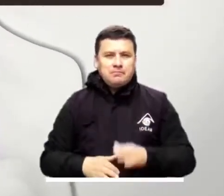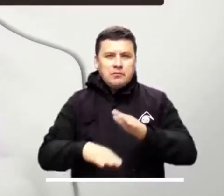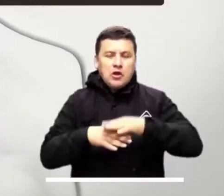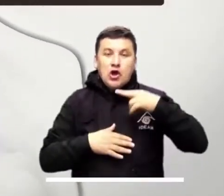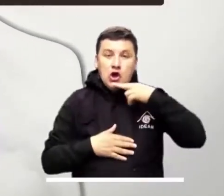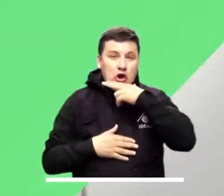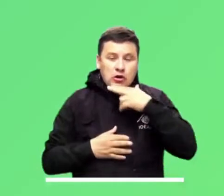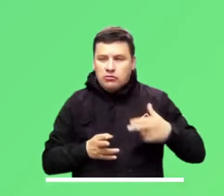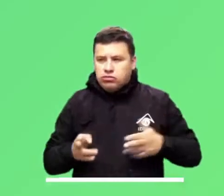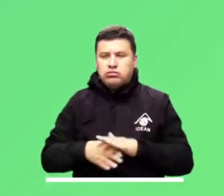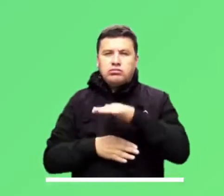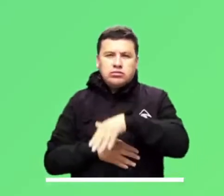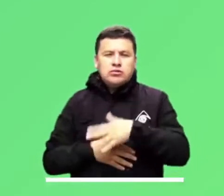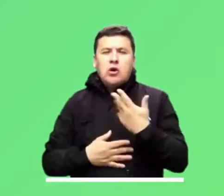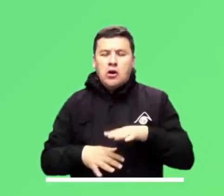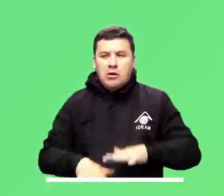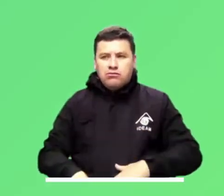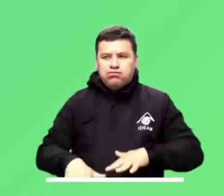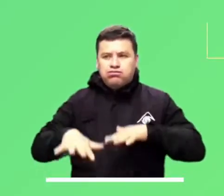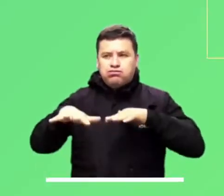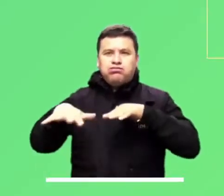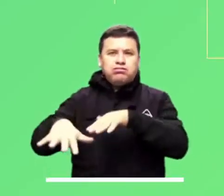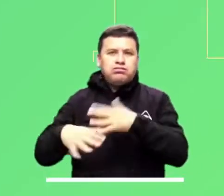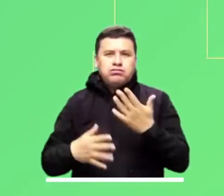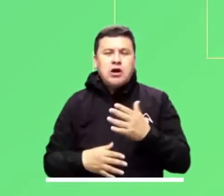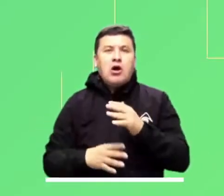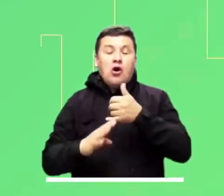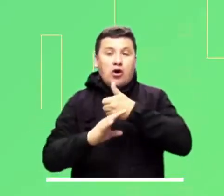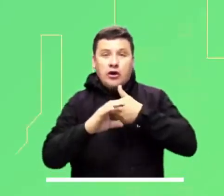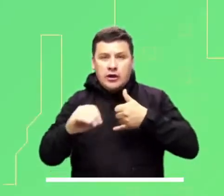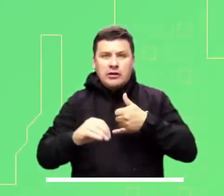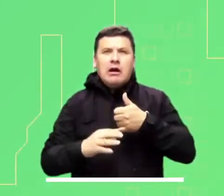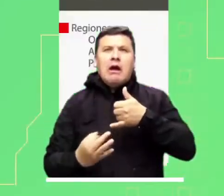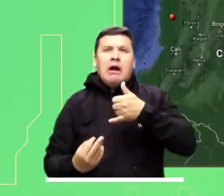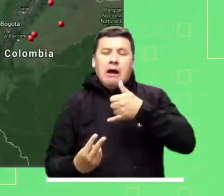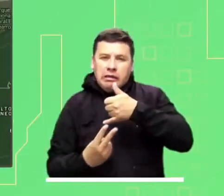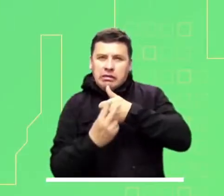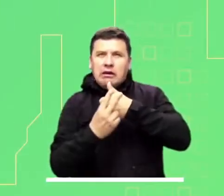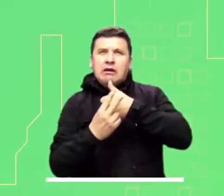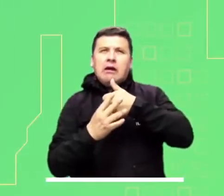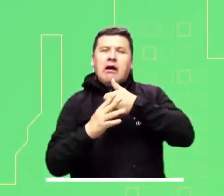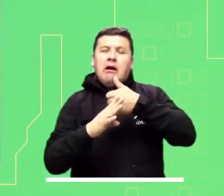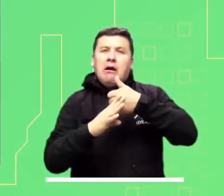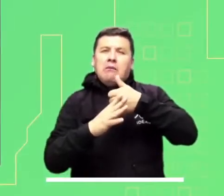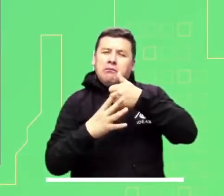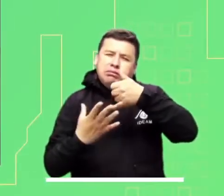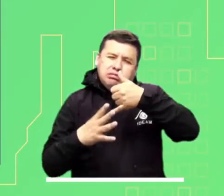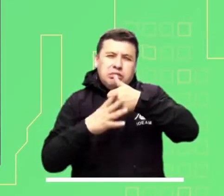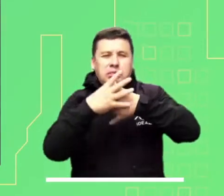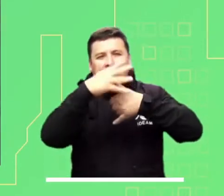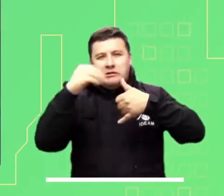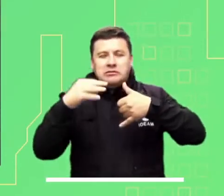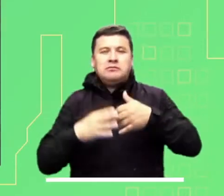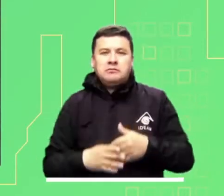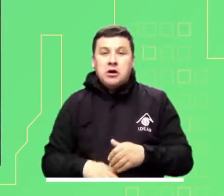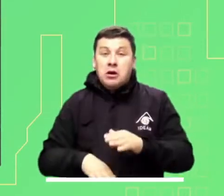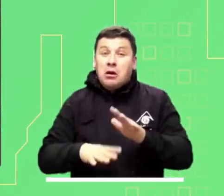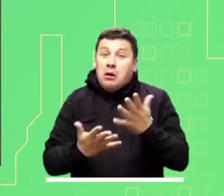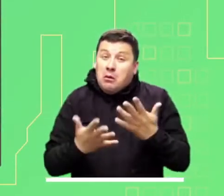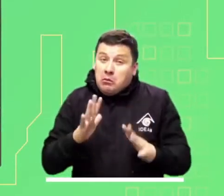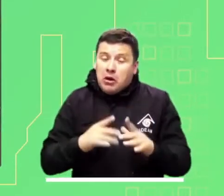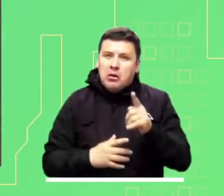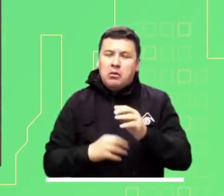Las principales alertas a nivel nacional son las siguientes. Alerta roja por probabilidad de inundaciones en las zonas de